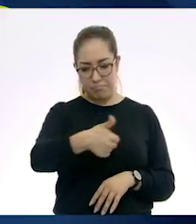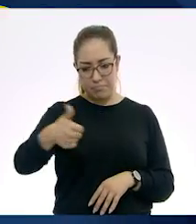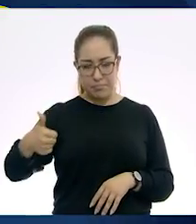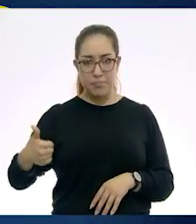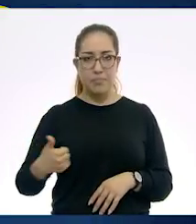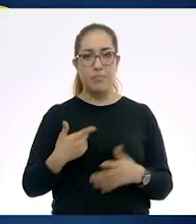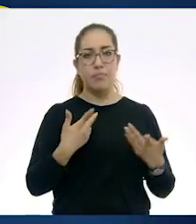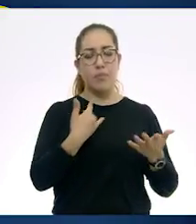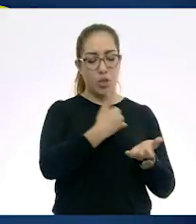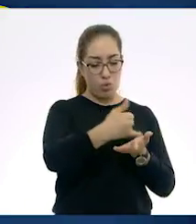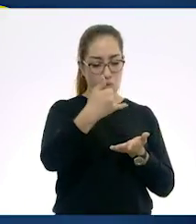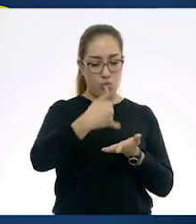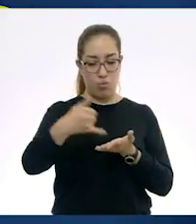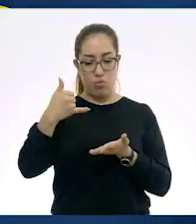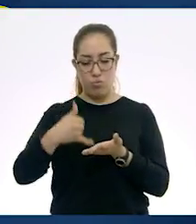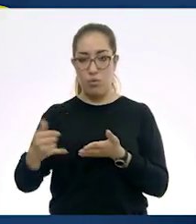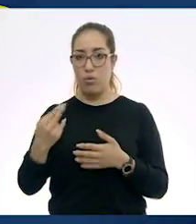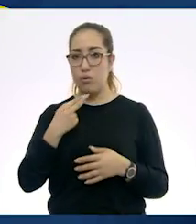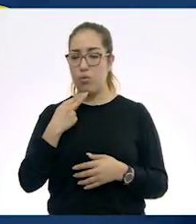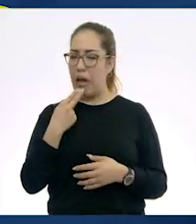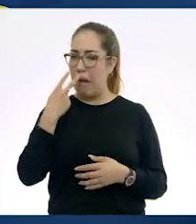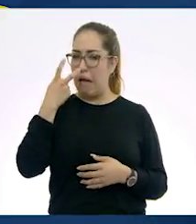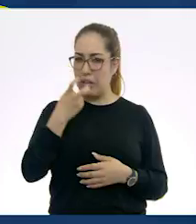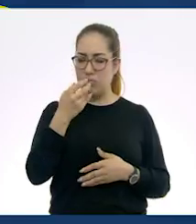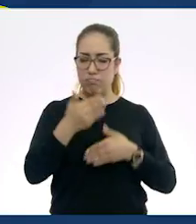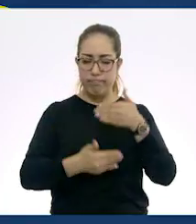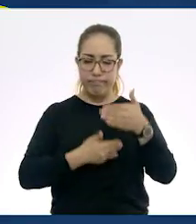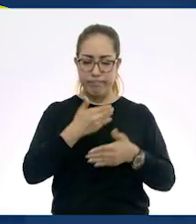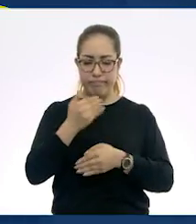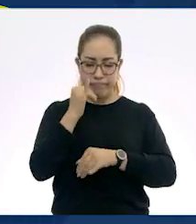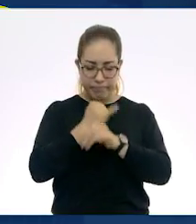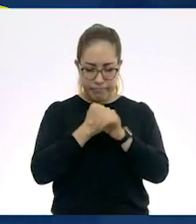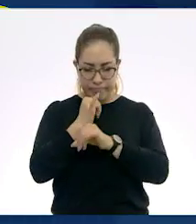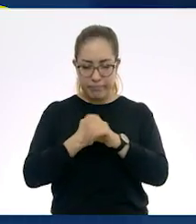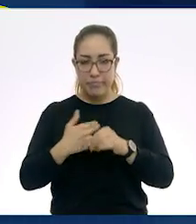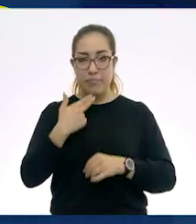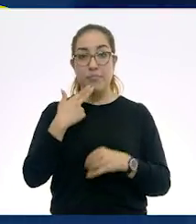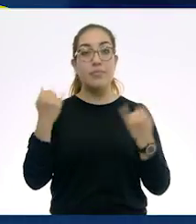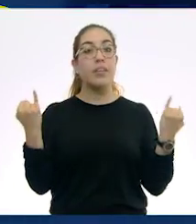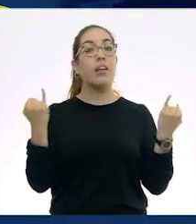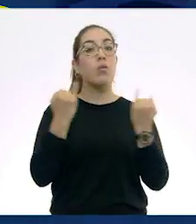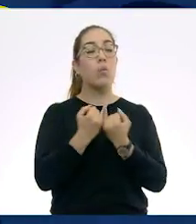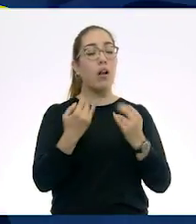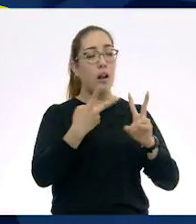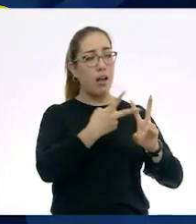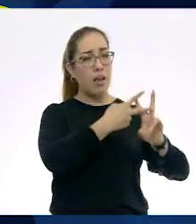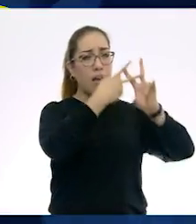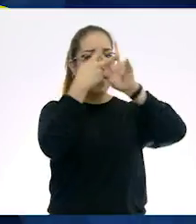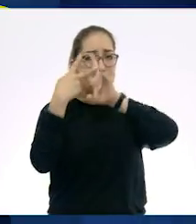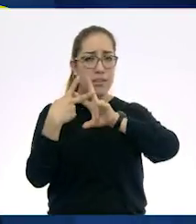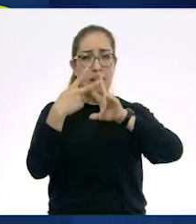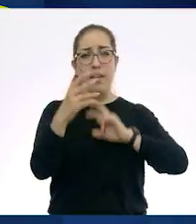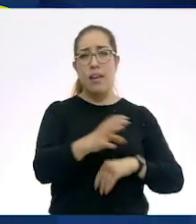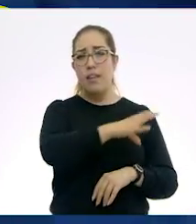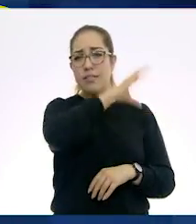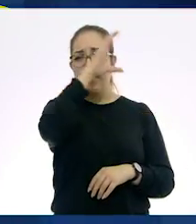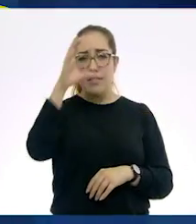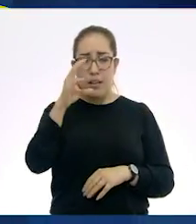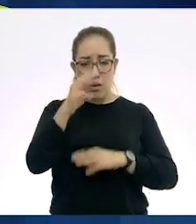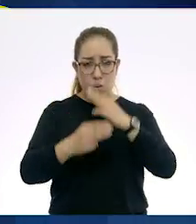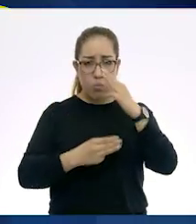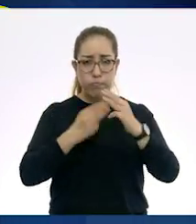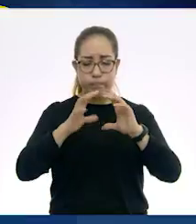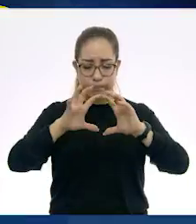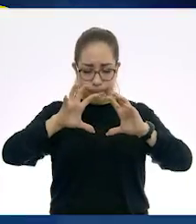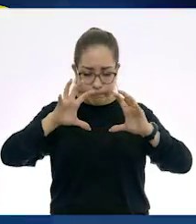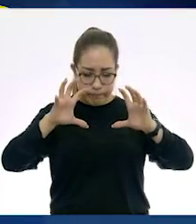tenían. Y ese estudio también los llevó a conocer cómo funcionan las estrellas, cómo funciona el movimiento del planeta,